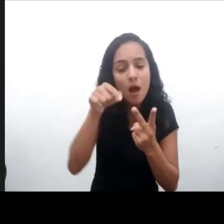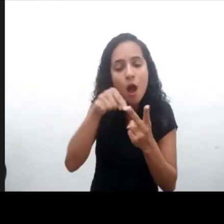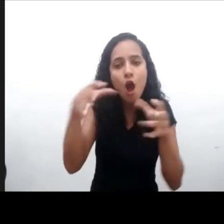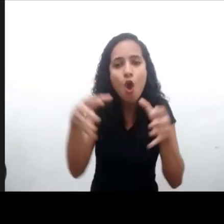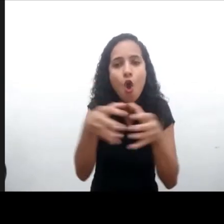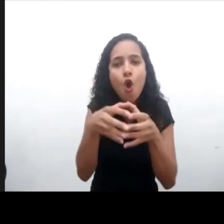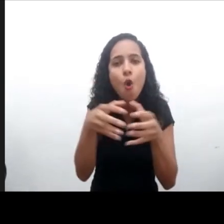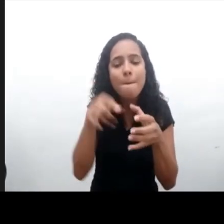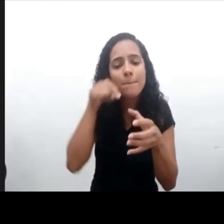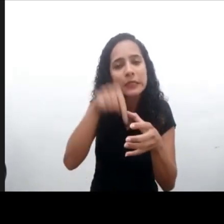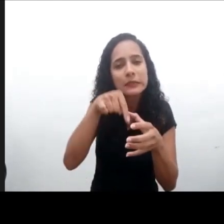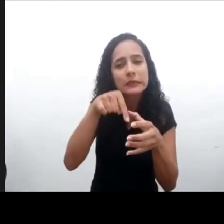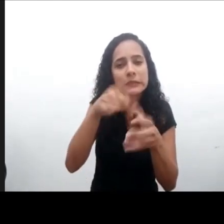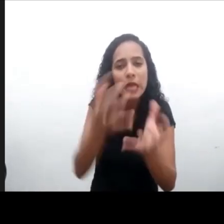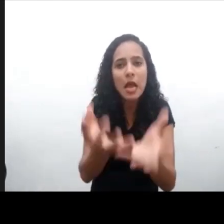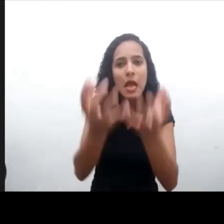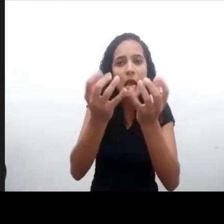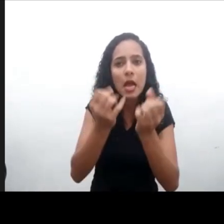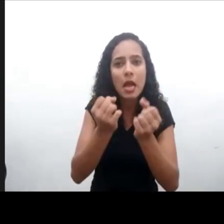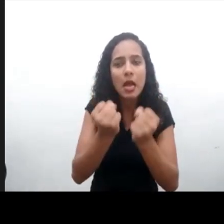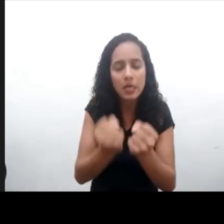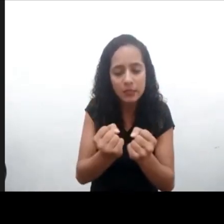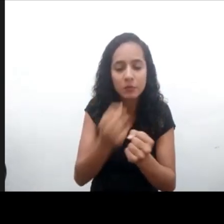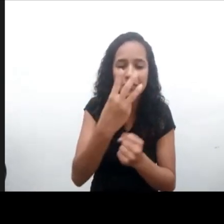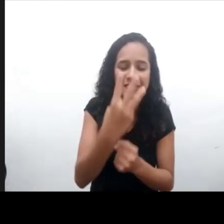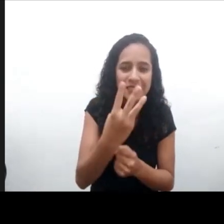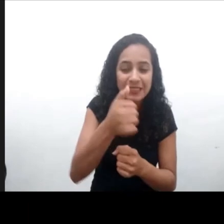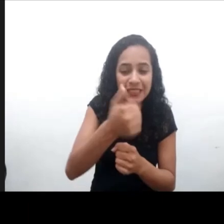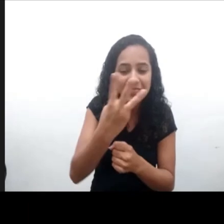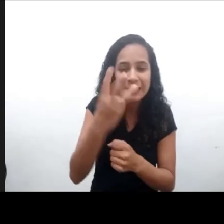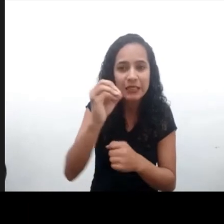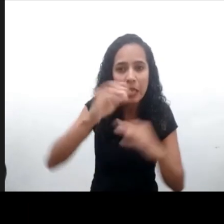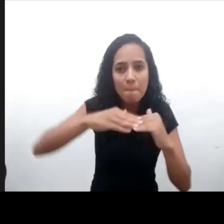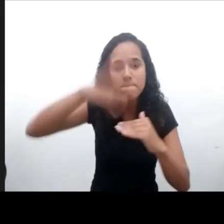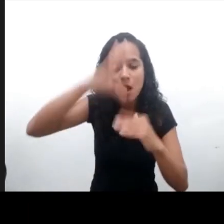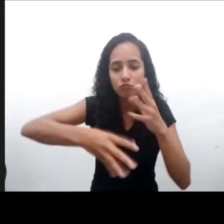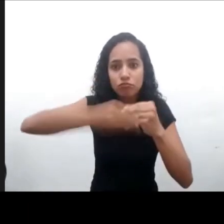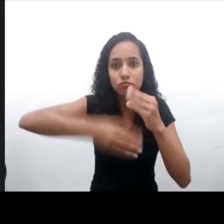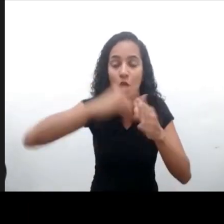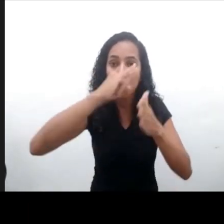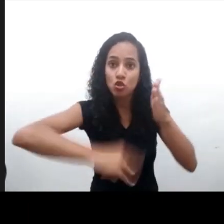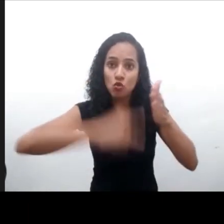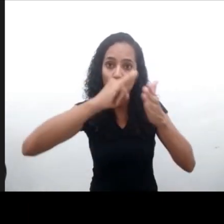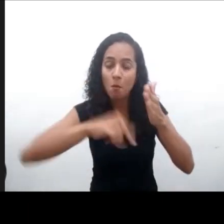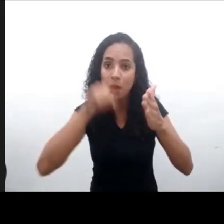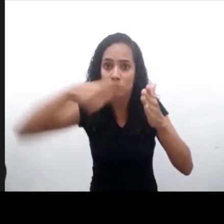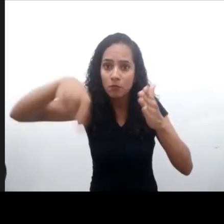aportes en documentos que se pueden ver en nuestra página web.